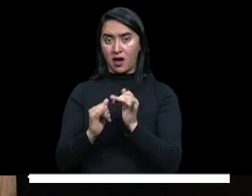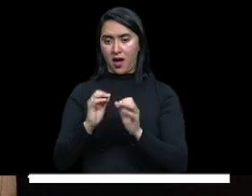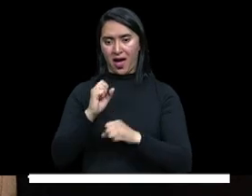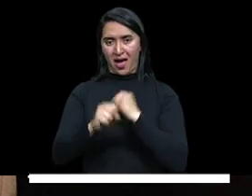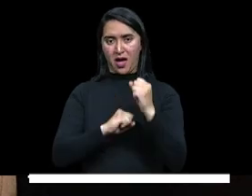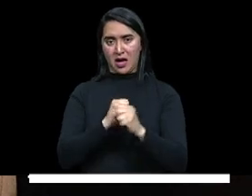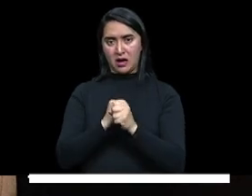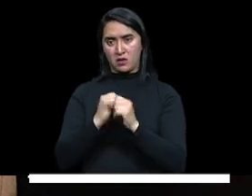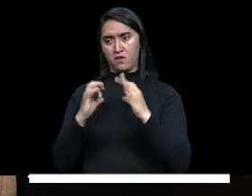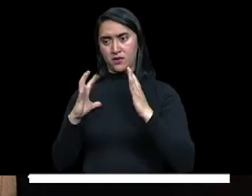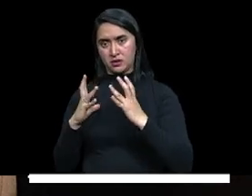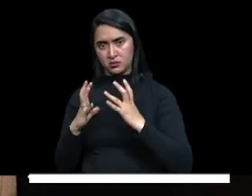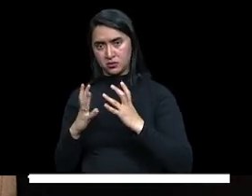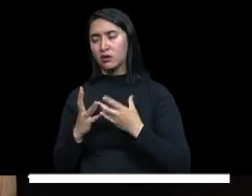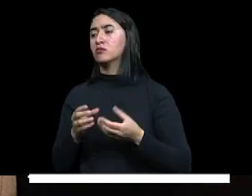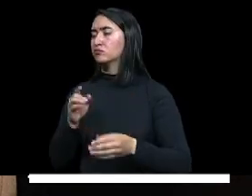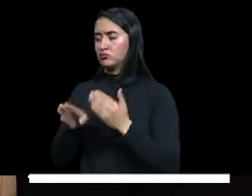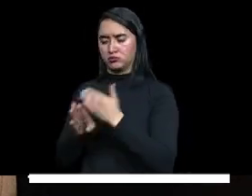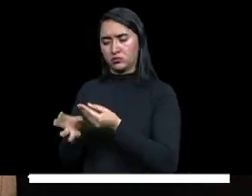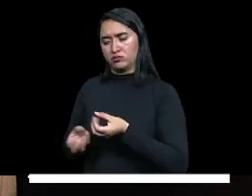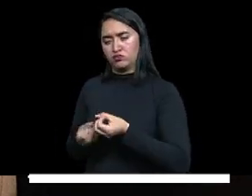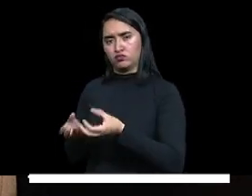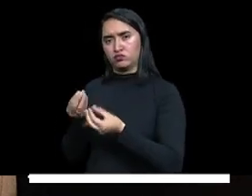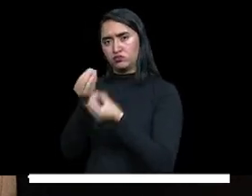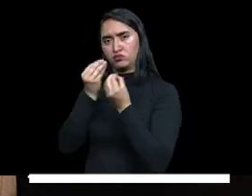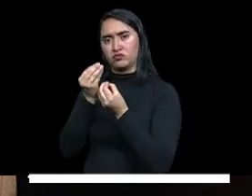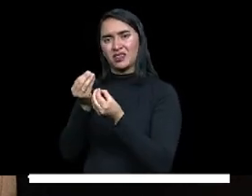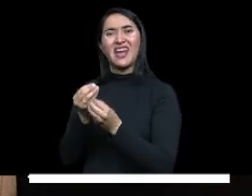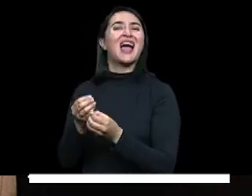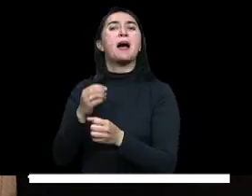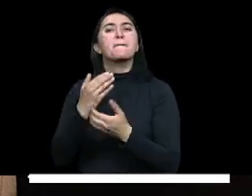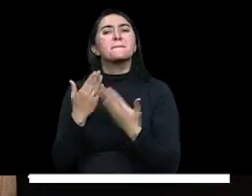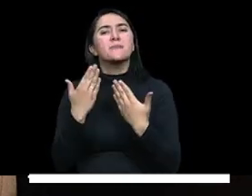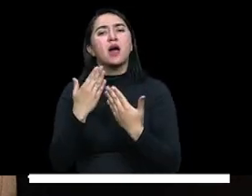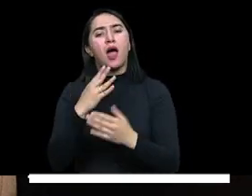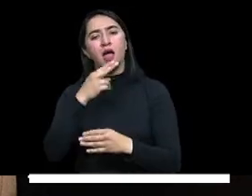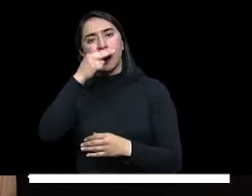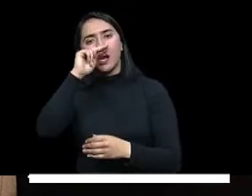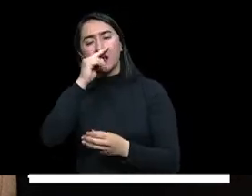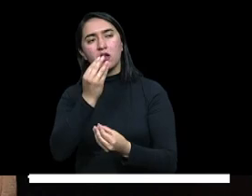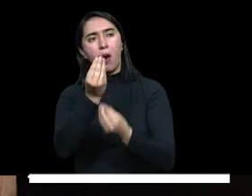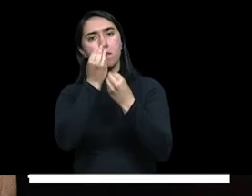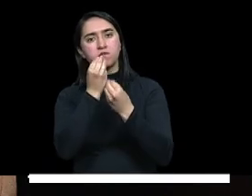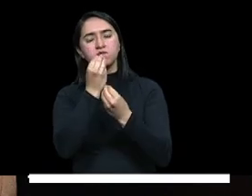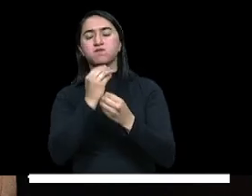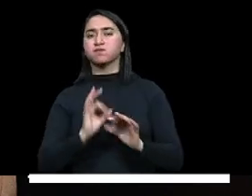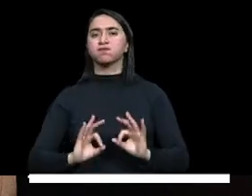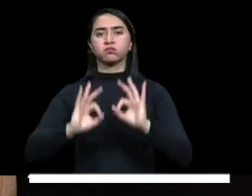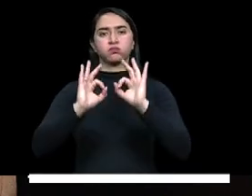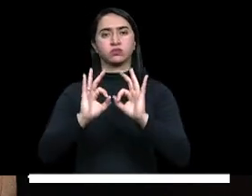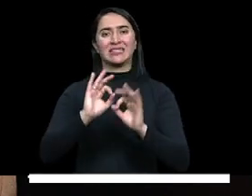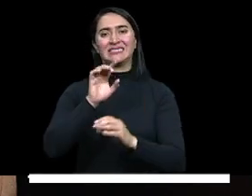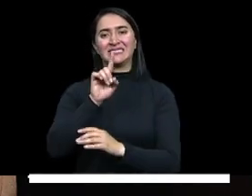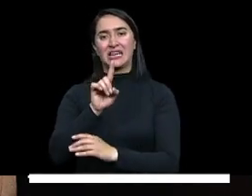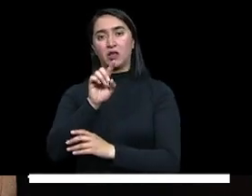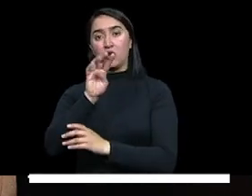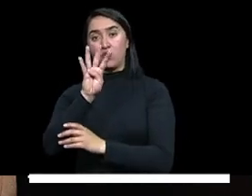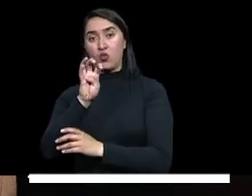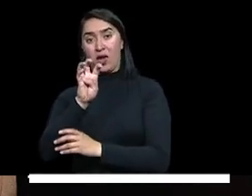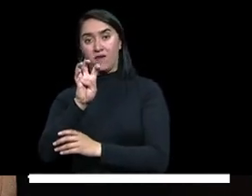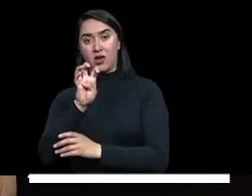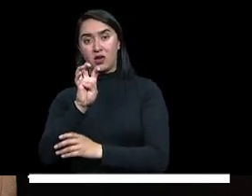asegurar la alimentación y el bienestar de más de 600 mil niños y niñas en 109 municipios de 17